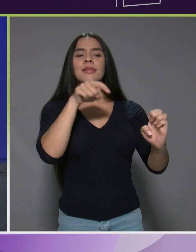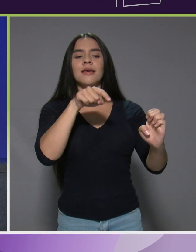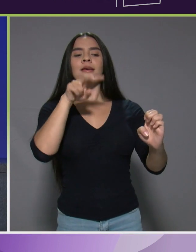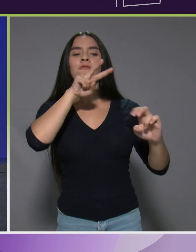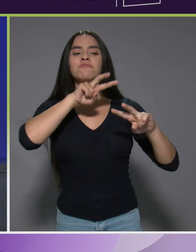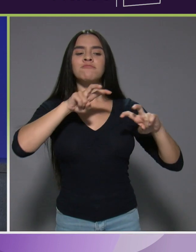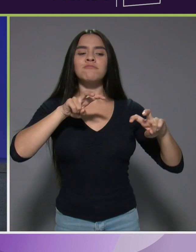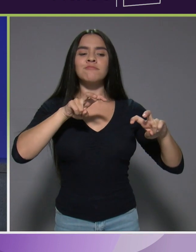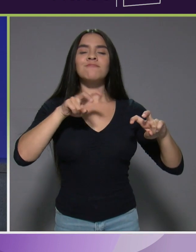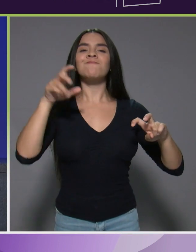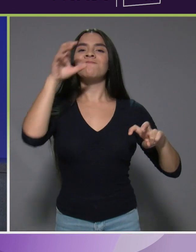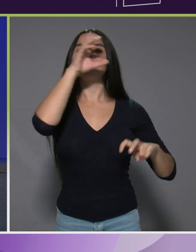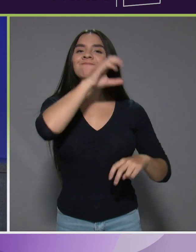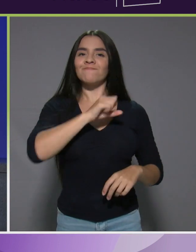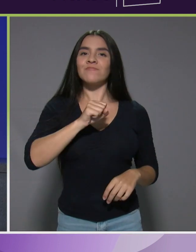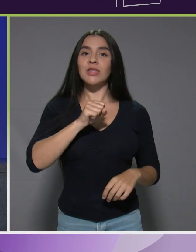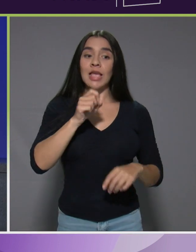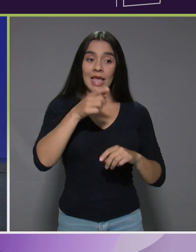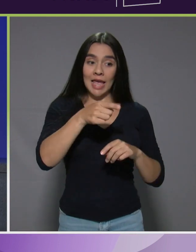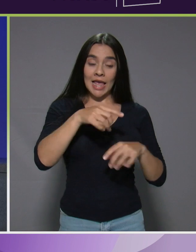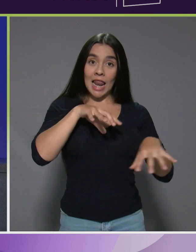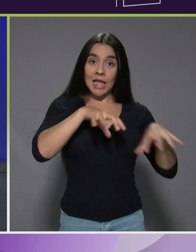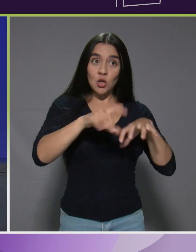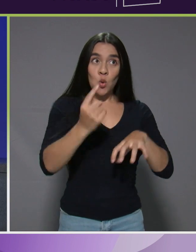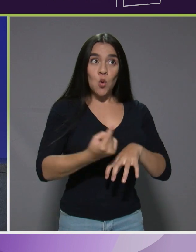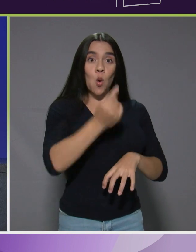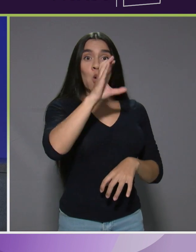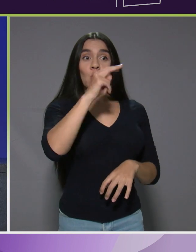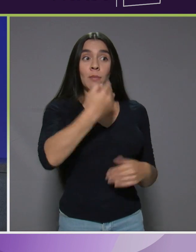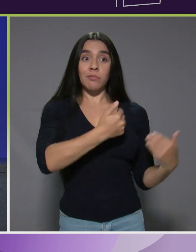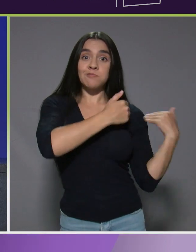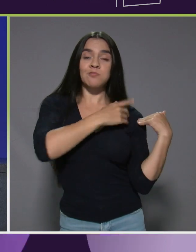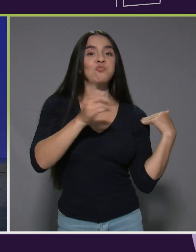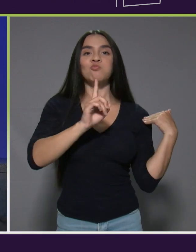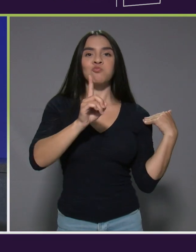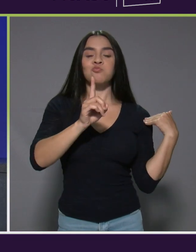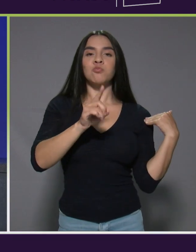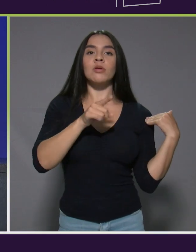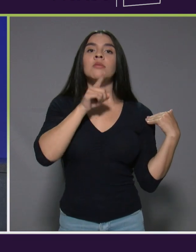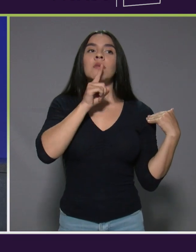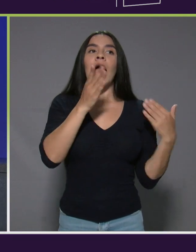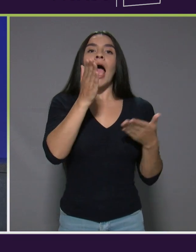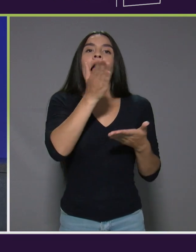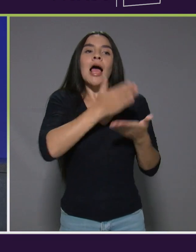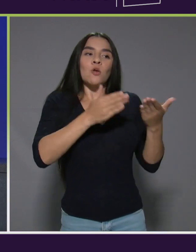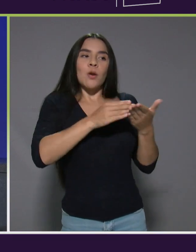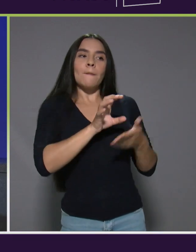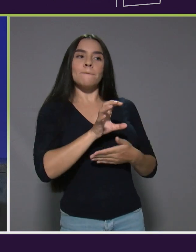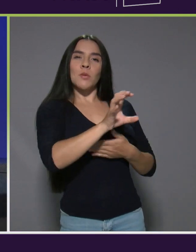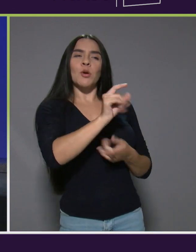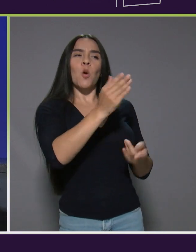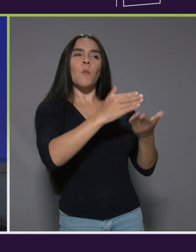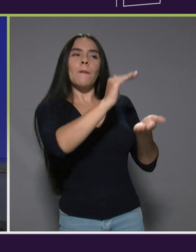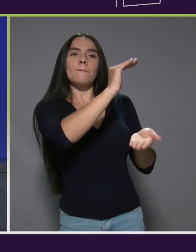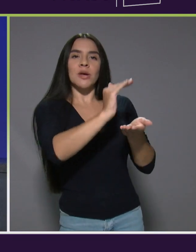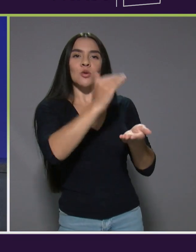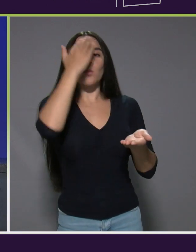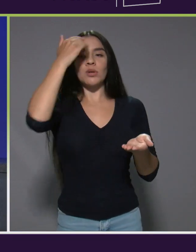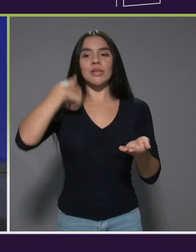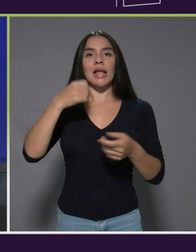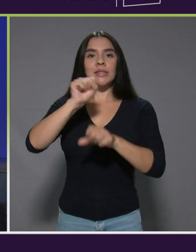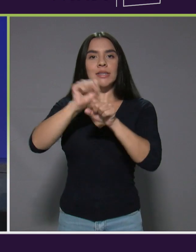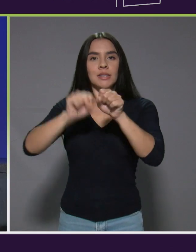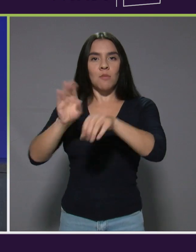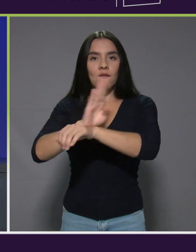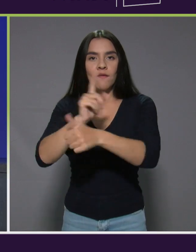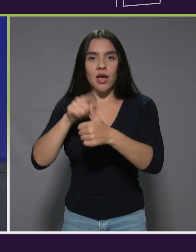que no todas las acciones son de CONAPAN, de hecho, tendría que decir que son las menos, porque entonces está el sistema bancario,